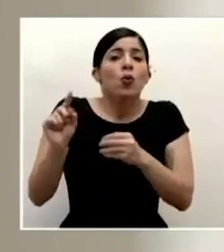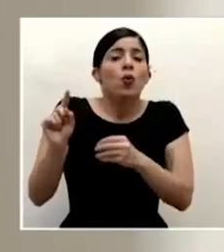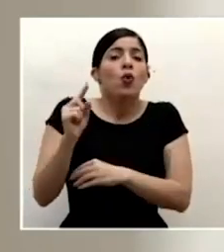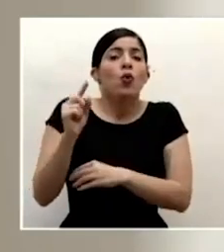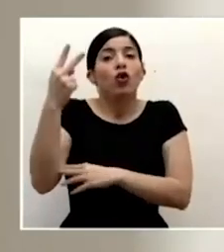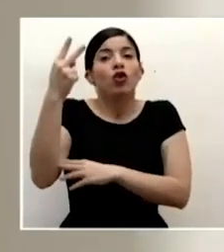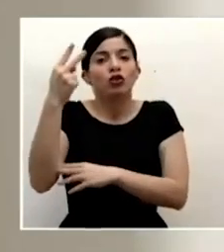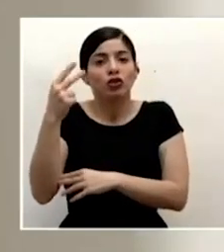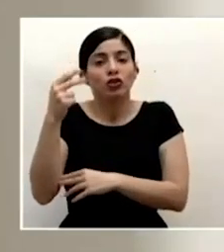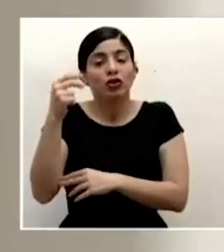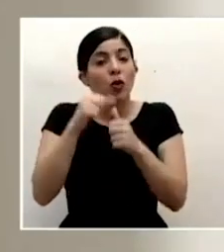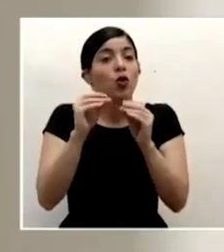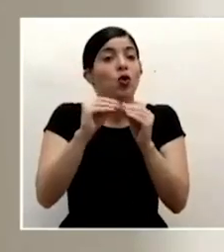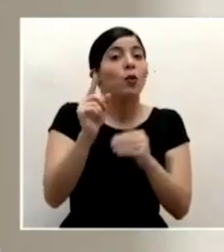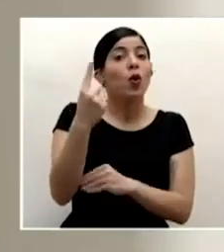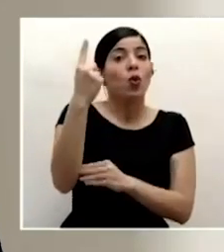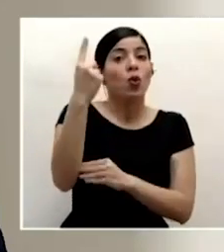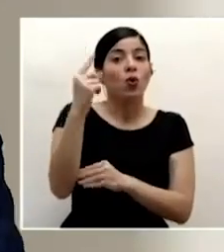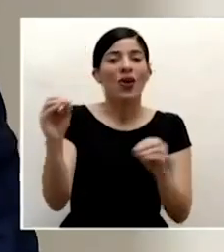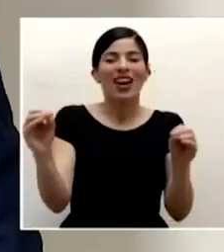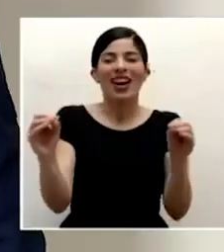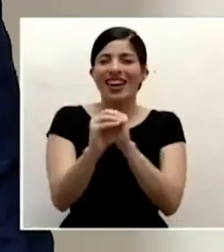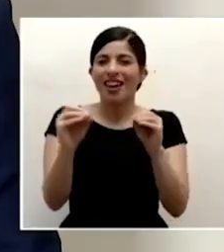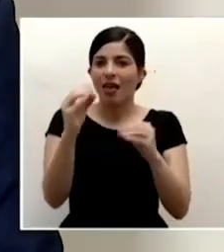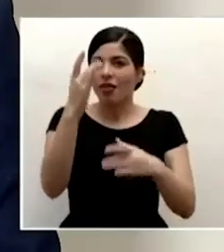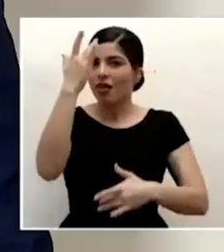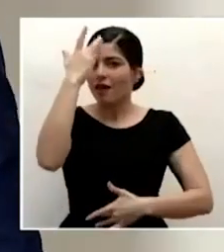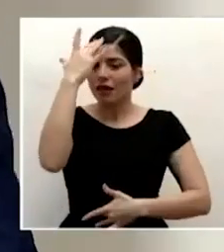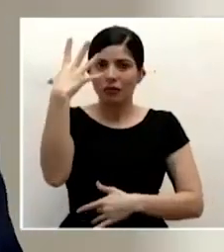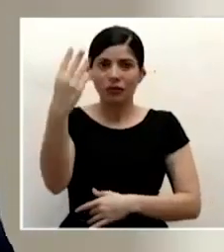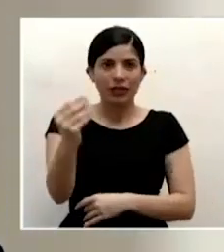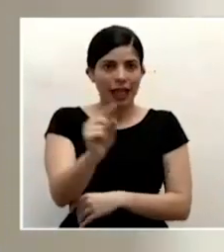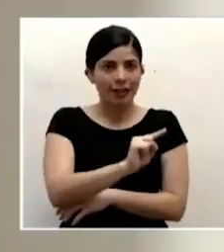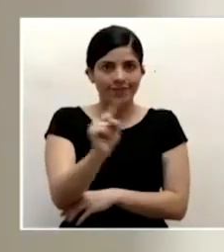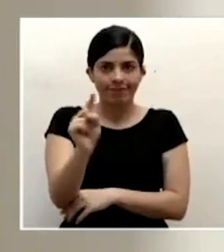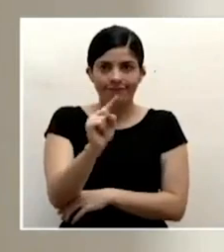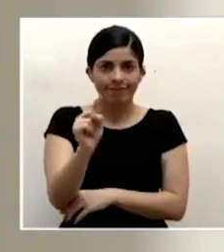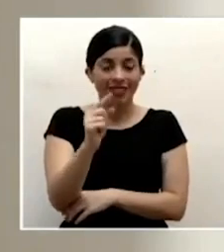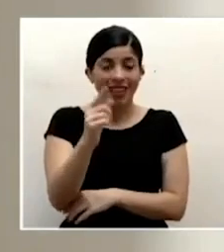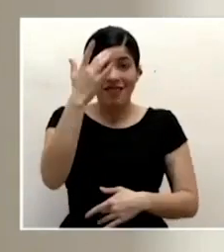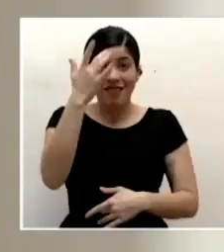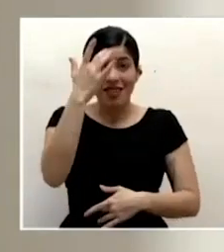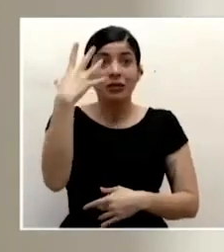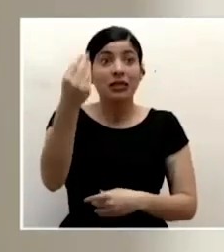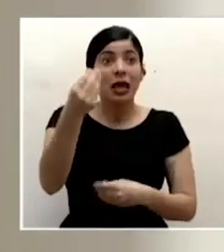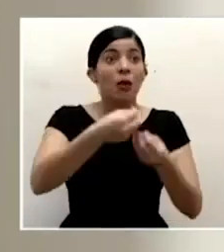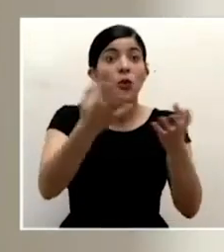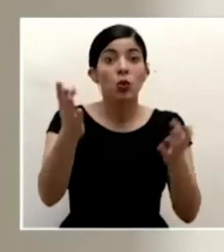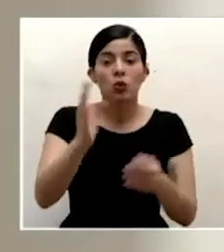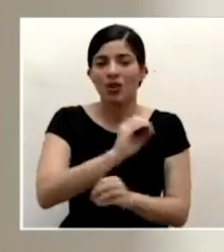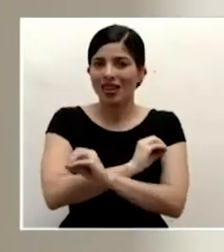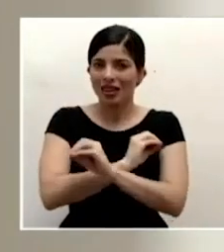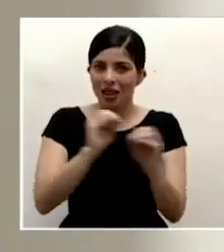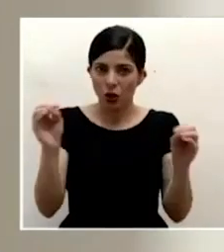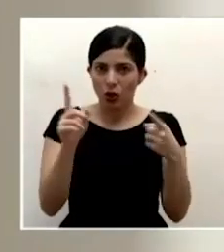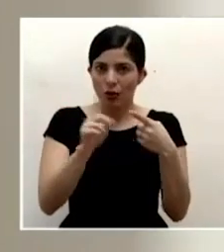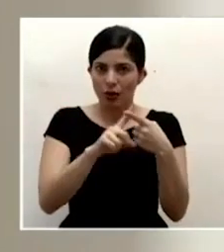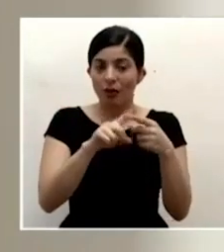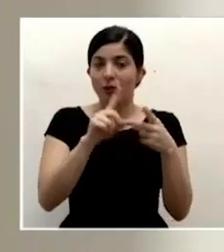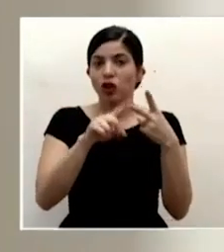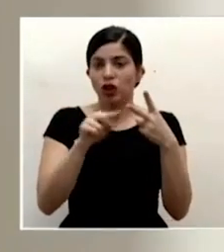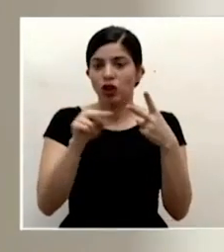recordemos que la 1 es nadie enfermo tiene que salir a lugares públicos también hay una